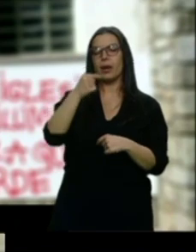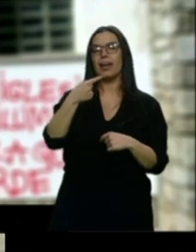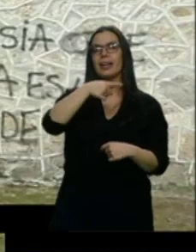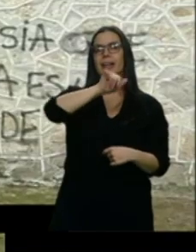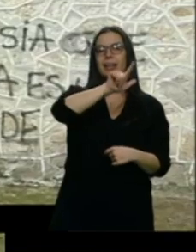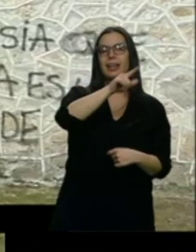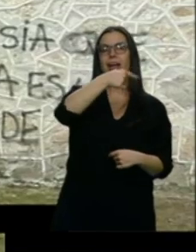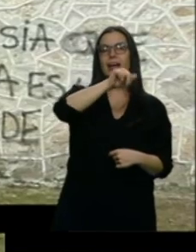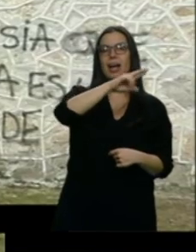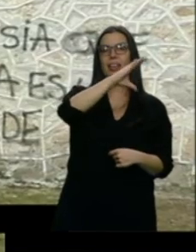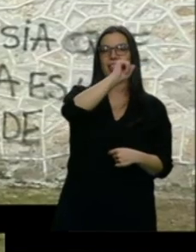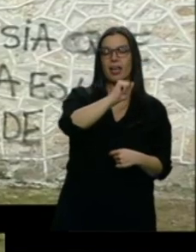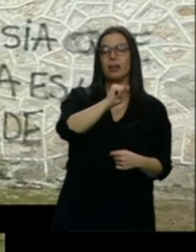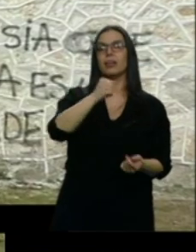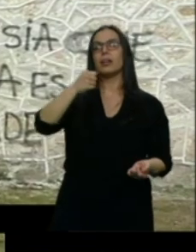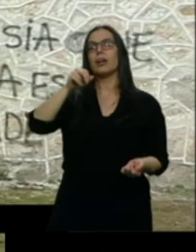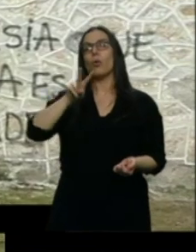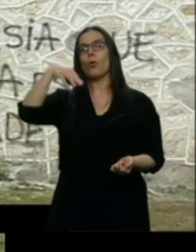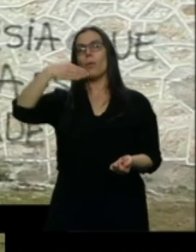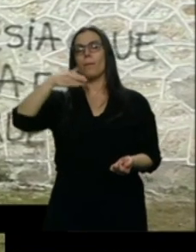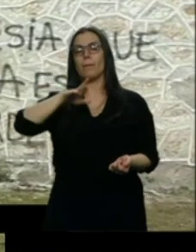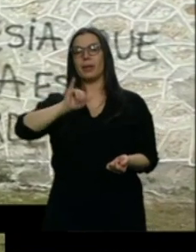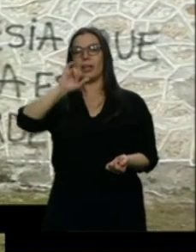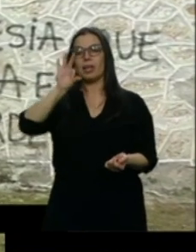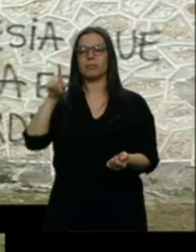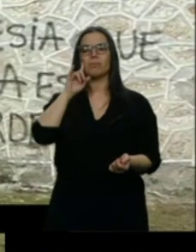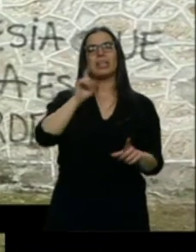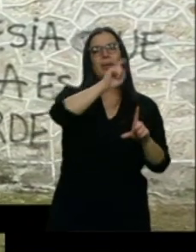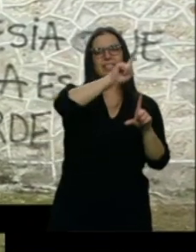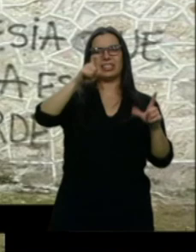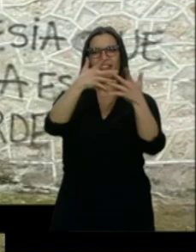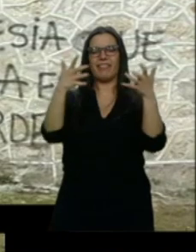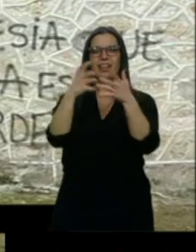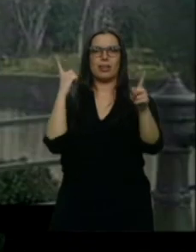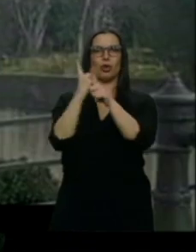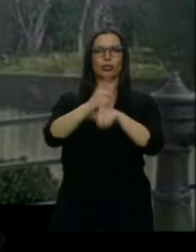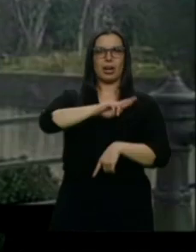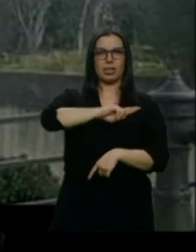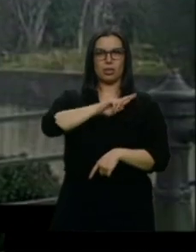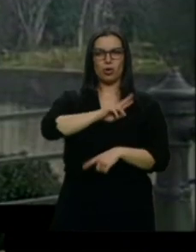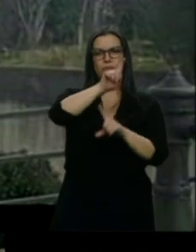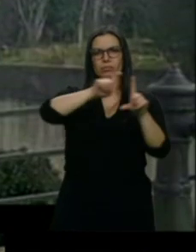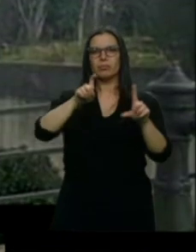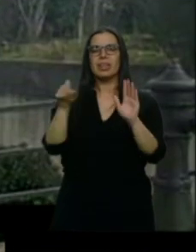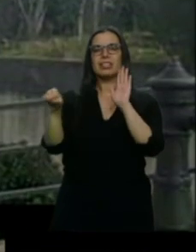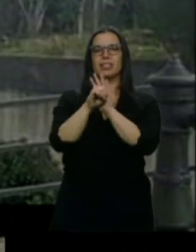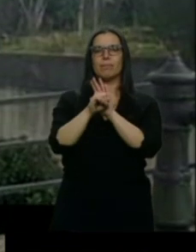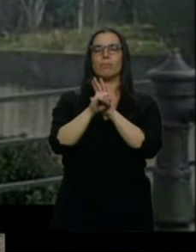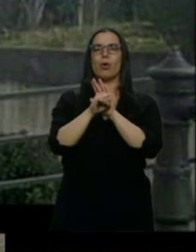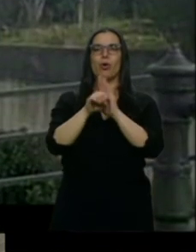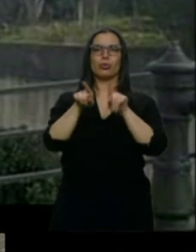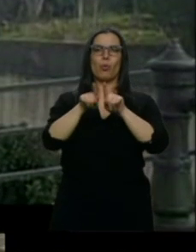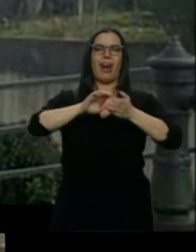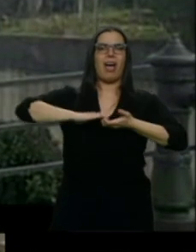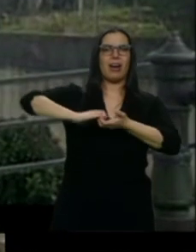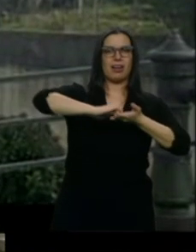aparecían, como ven, con pintadas ofensivas hacia la religión. Los grafitis recogían símbolos anarquistas y feministas y alusiones